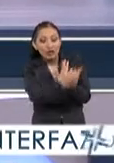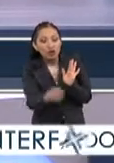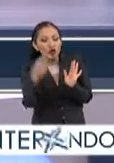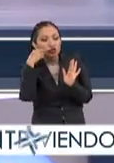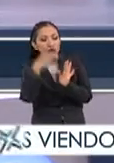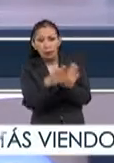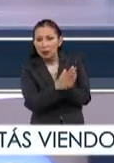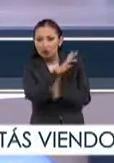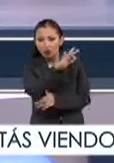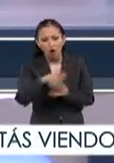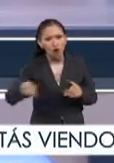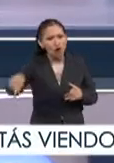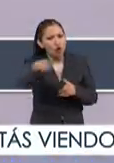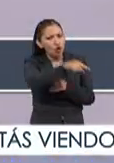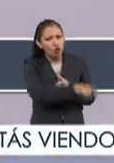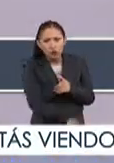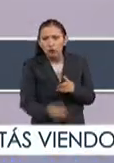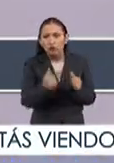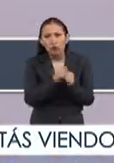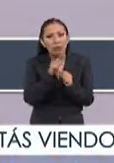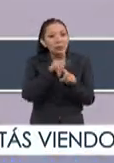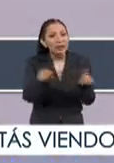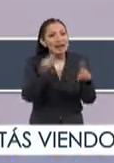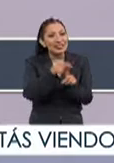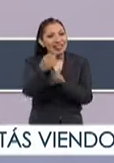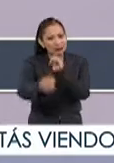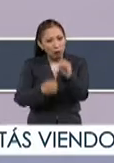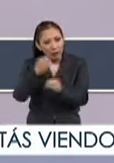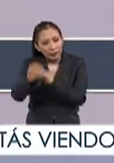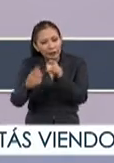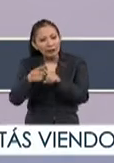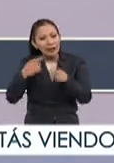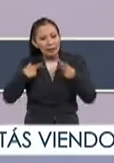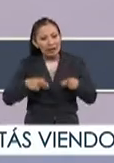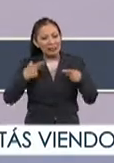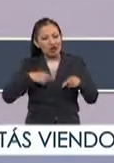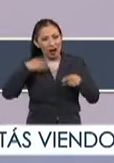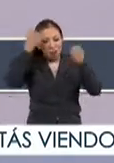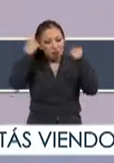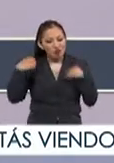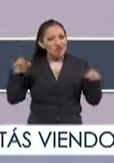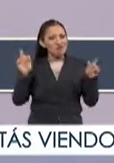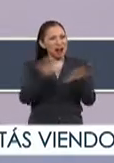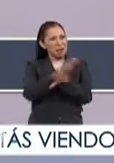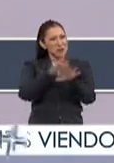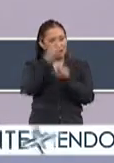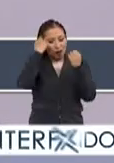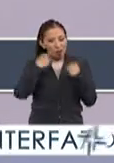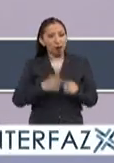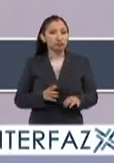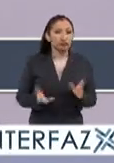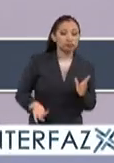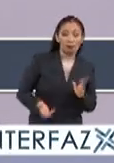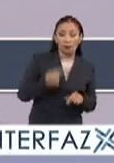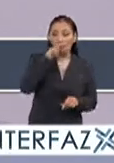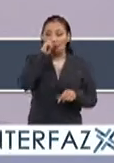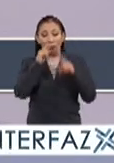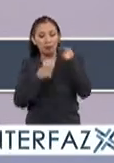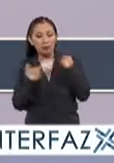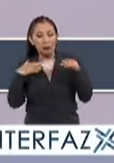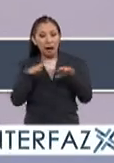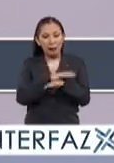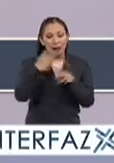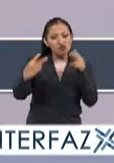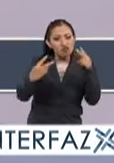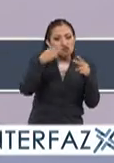que participan todos los que están involucrados a través de varias representaciones, de varias personalidades, para que cada uno vaya siendo un eslabón distinto, vaya